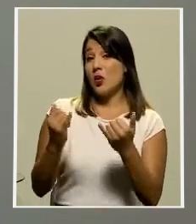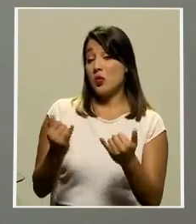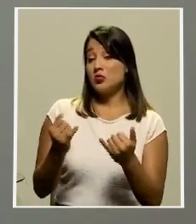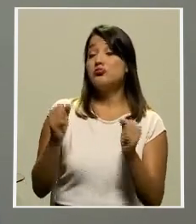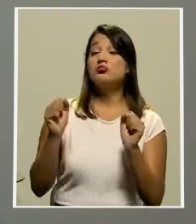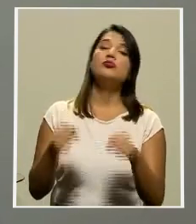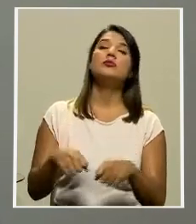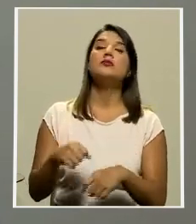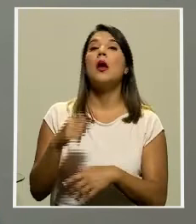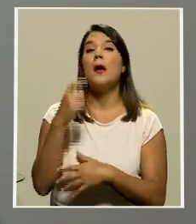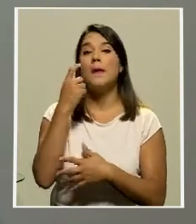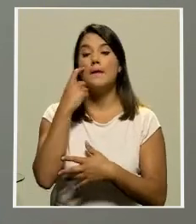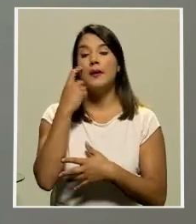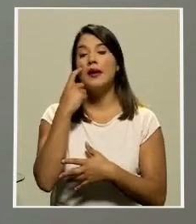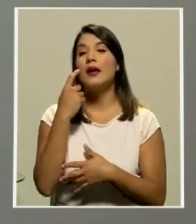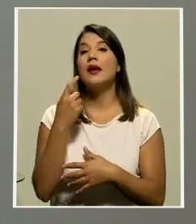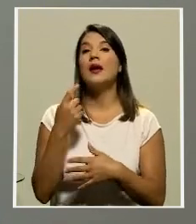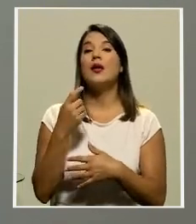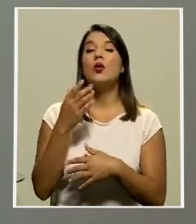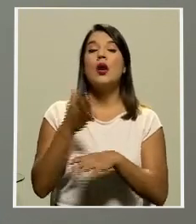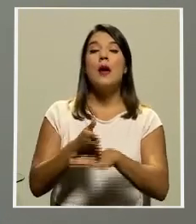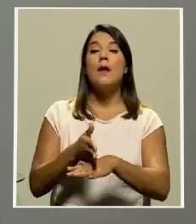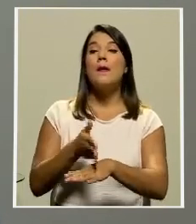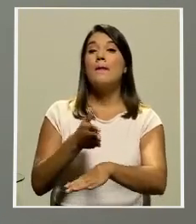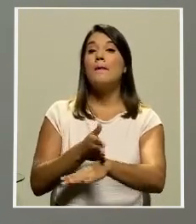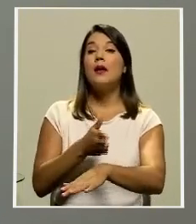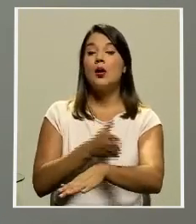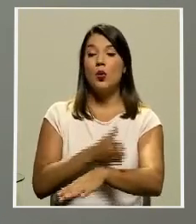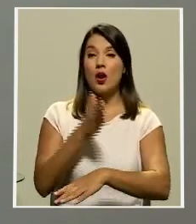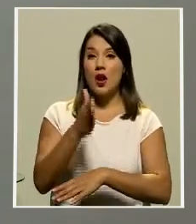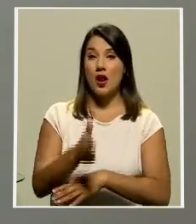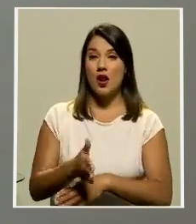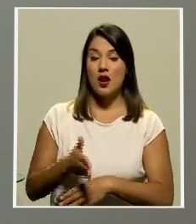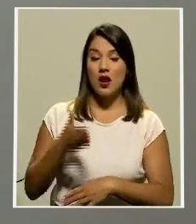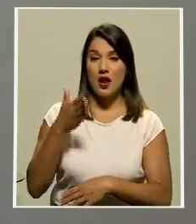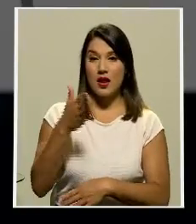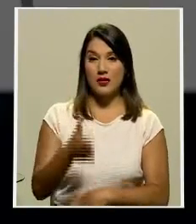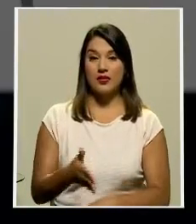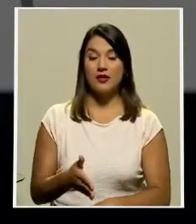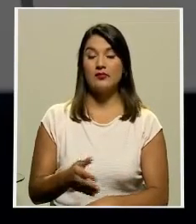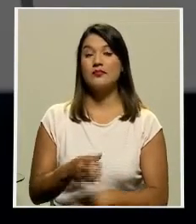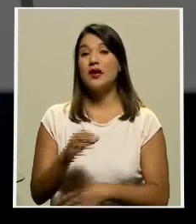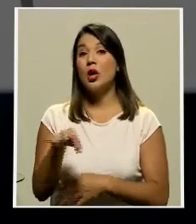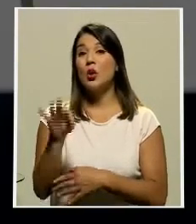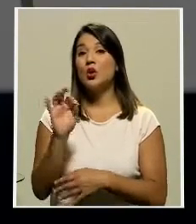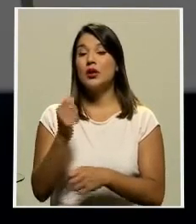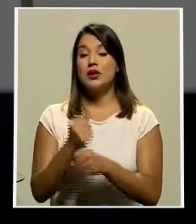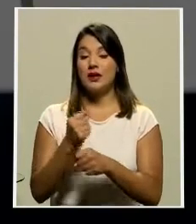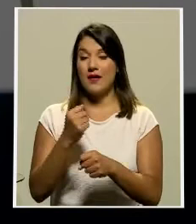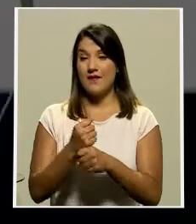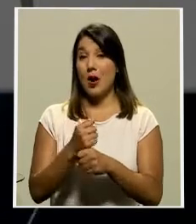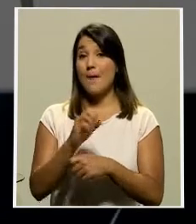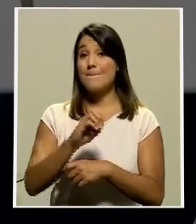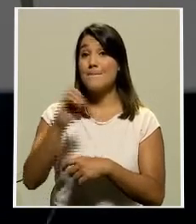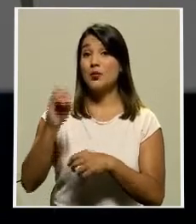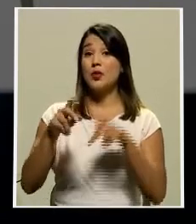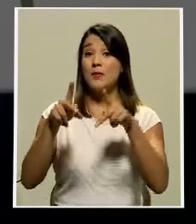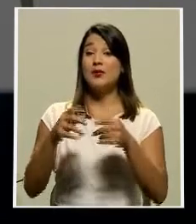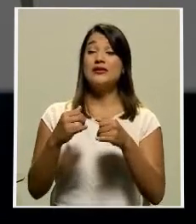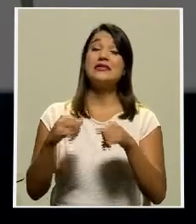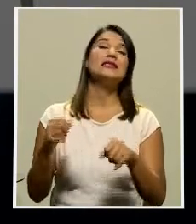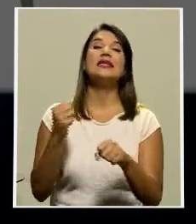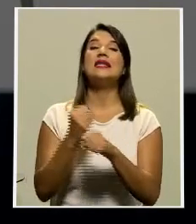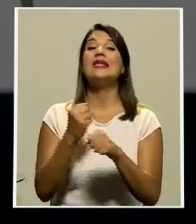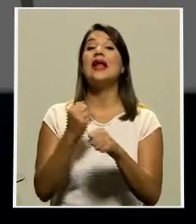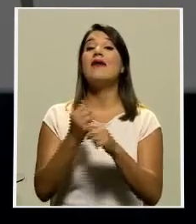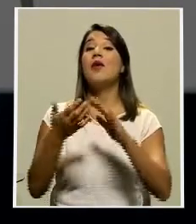es una lenta recuperación de las personas que buscan trabajo. La tasa de desempleo urbana se